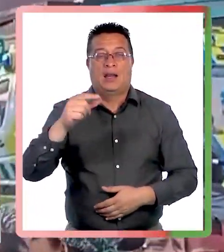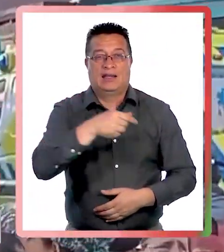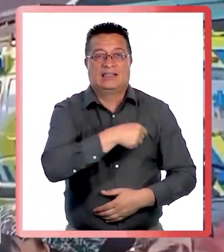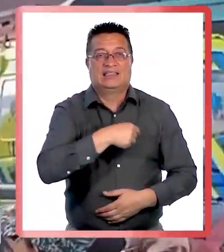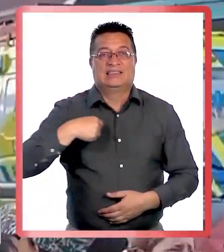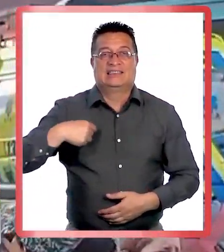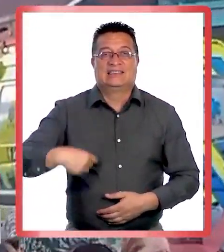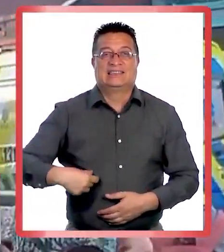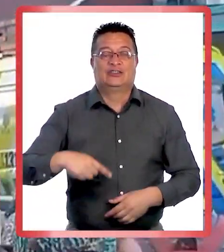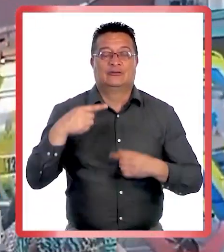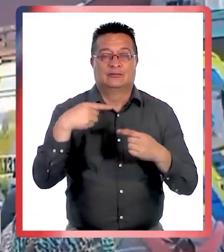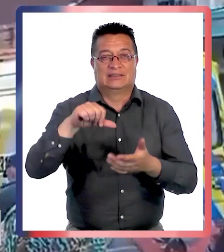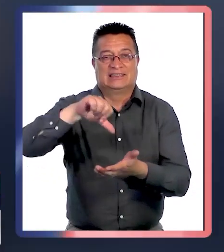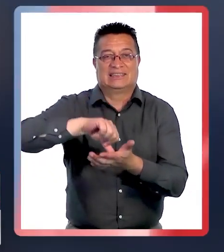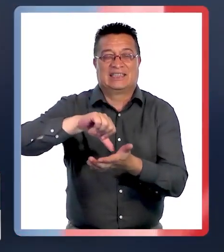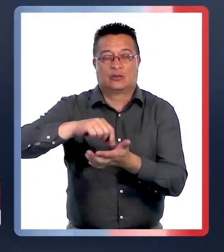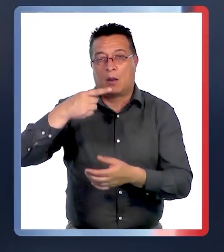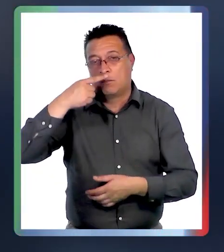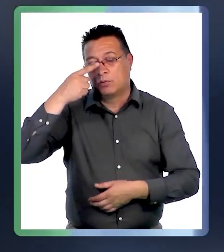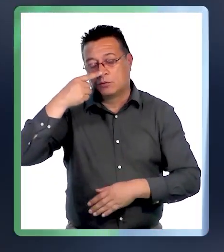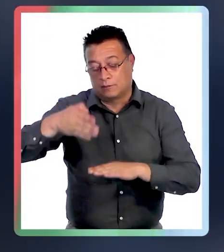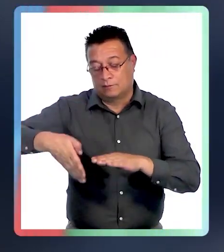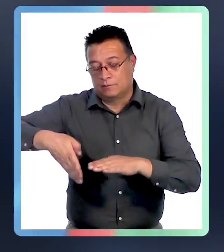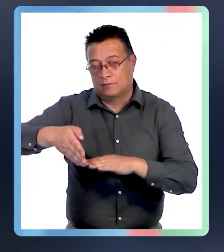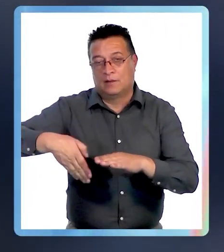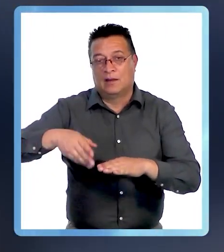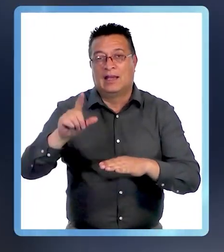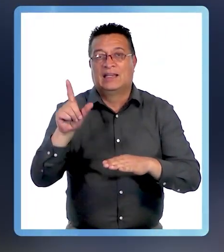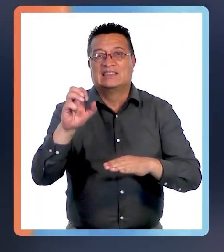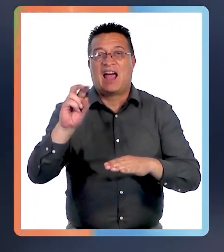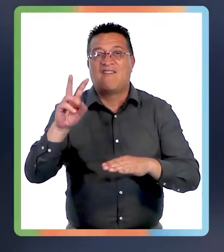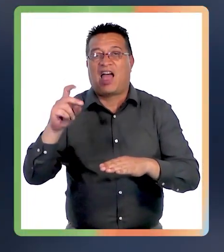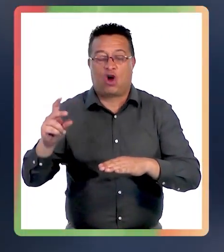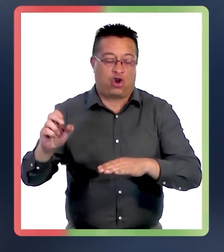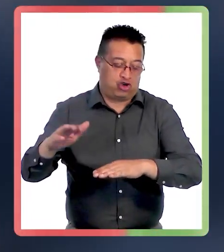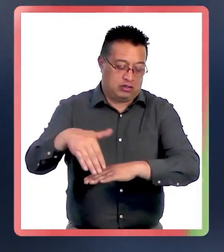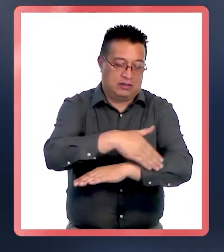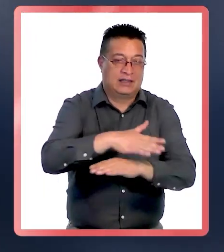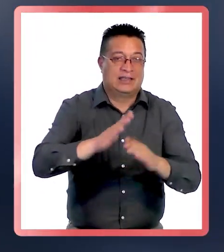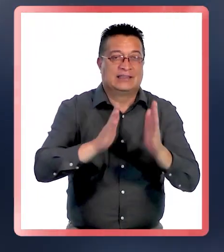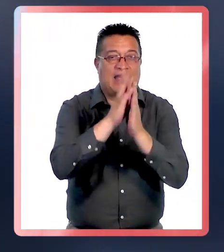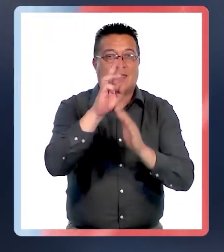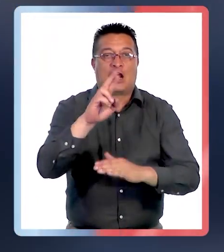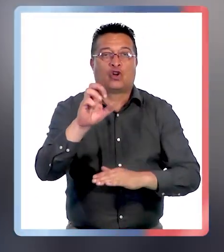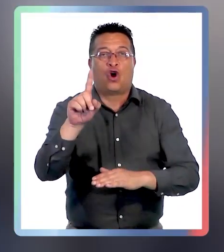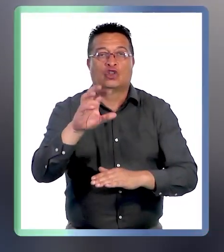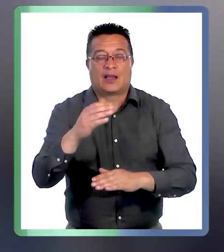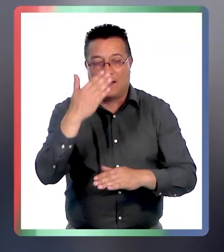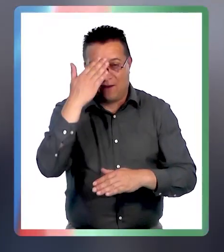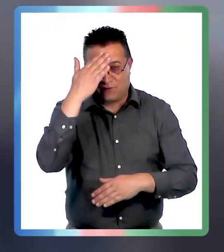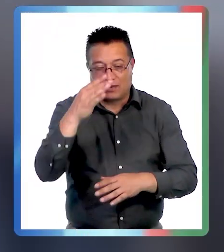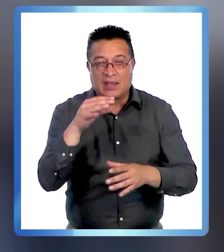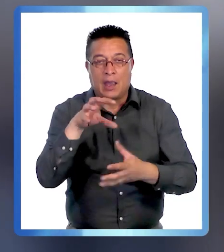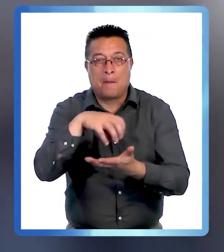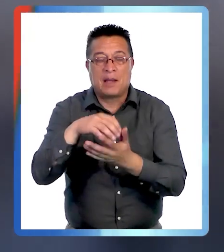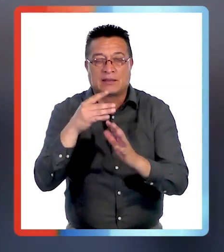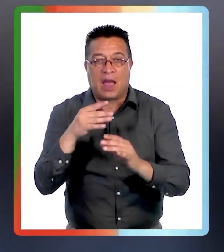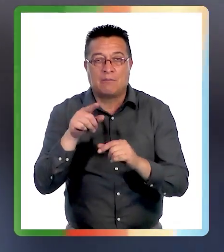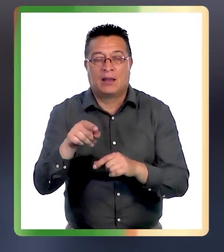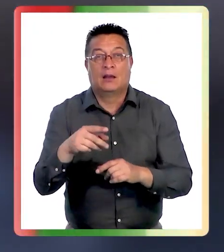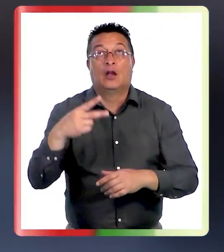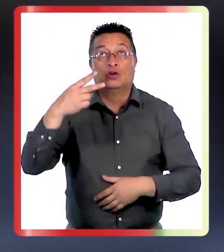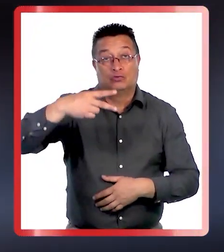que estaba ubicado en el centro de Puerto Varas, en la esquina de las calles del Salvador con Santa Rosa, frente a la Plaza de Armas.